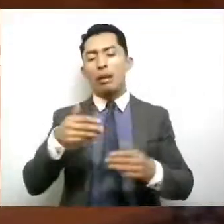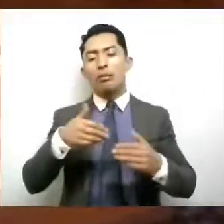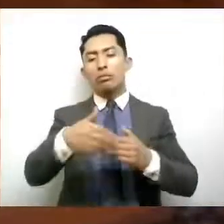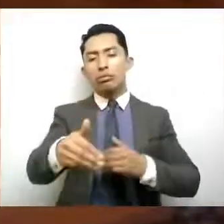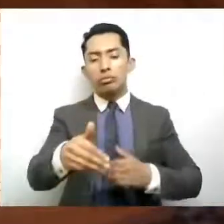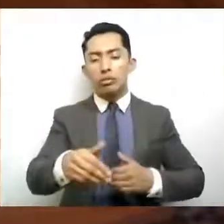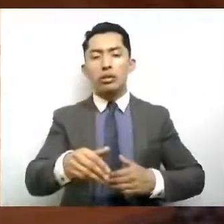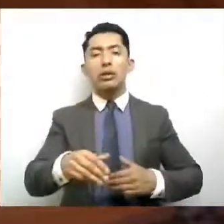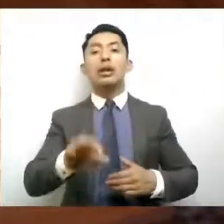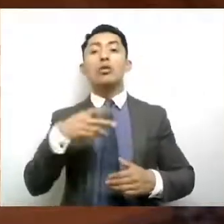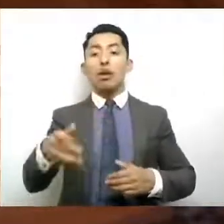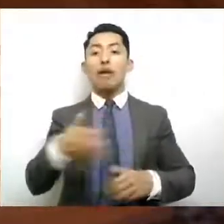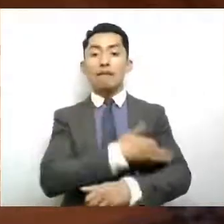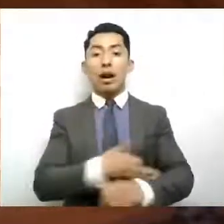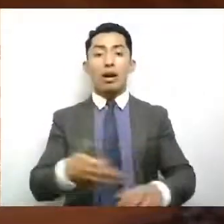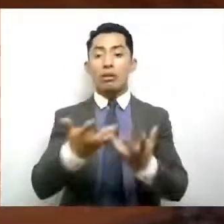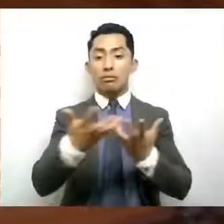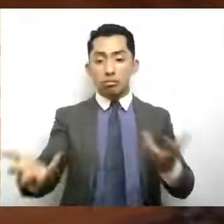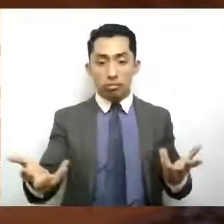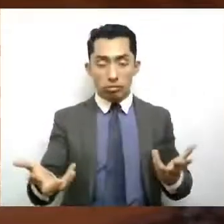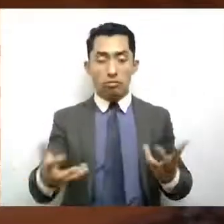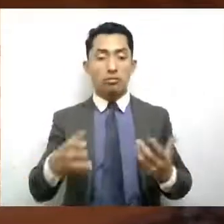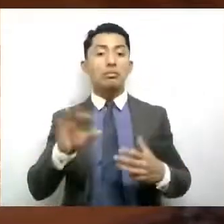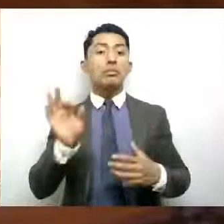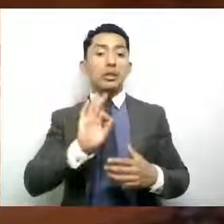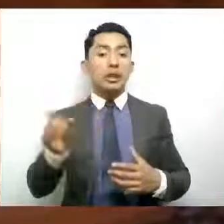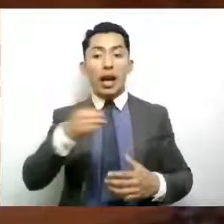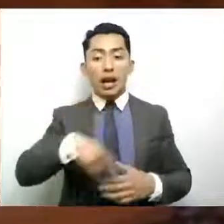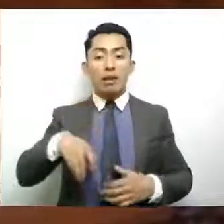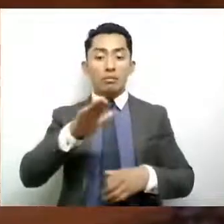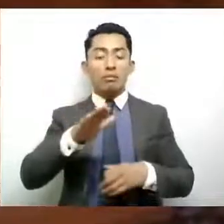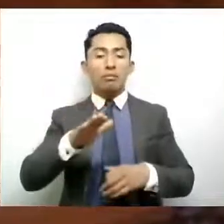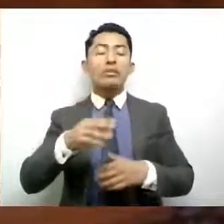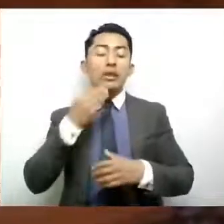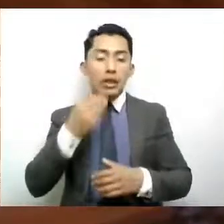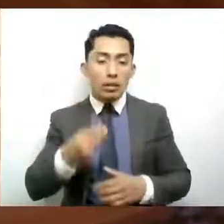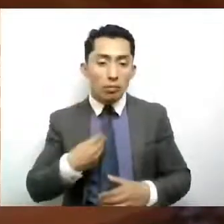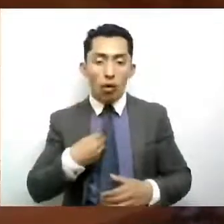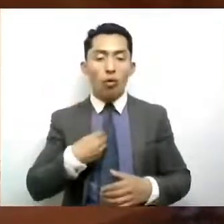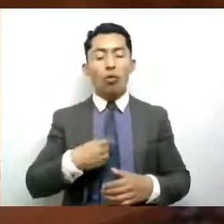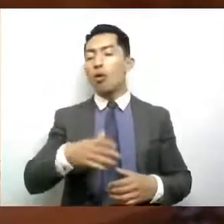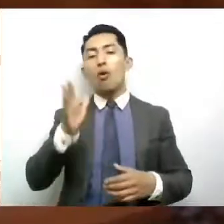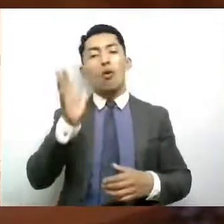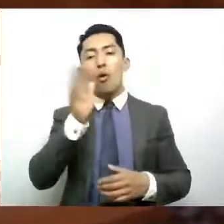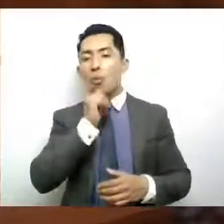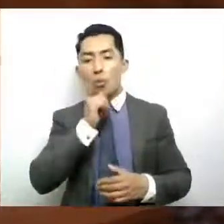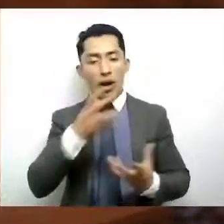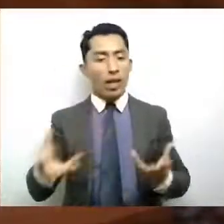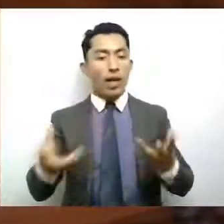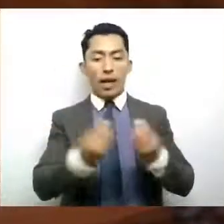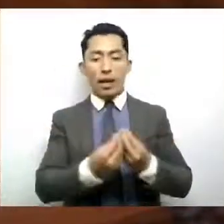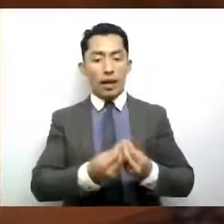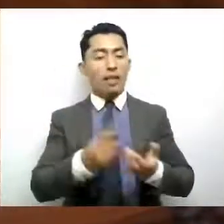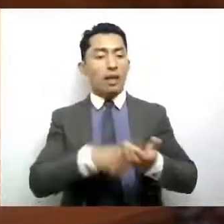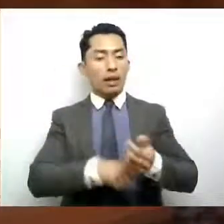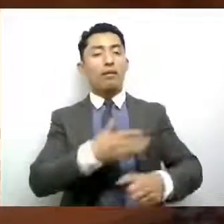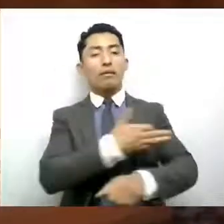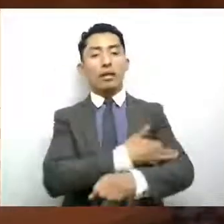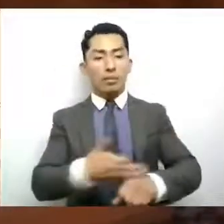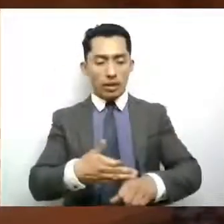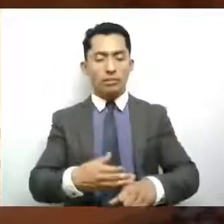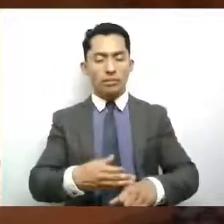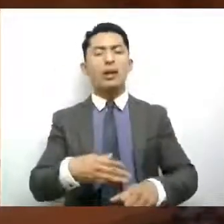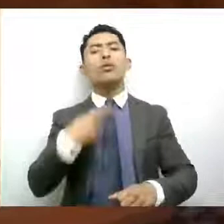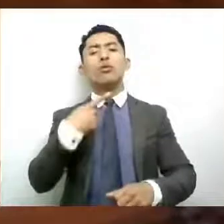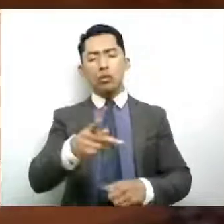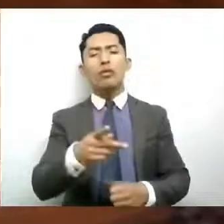su medio familiar o cuyo superior interés exija que no permanezcan en este medio, tendrán derecho a la